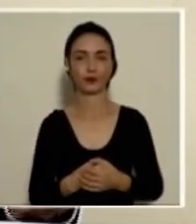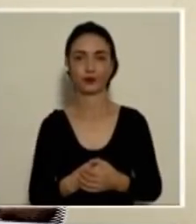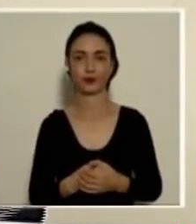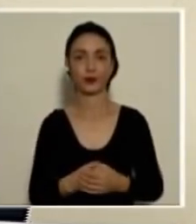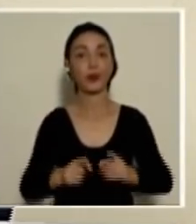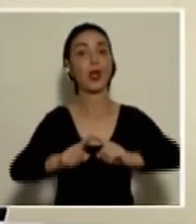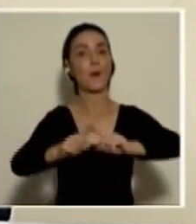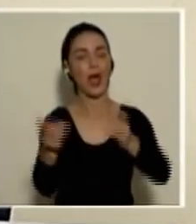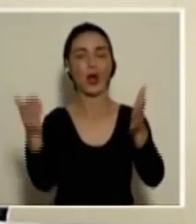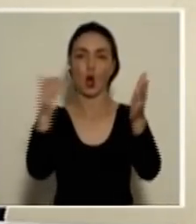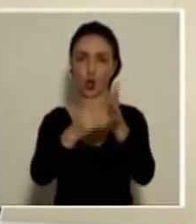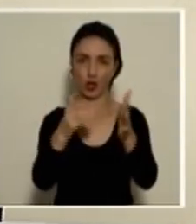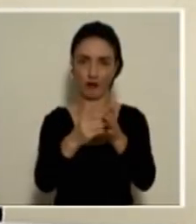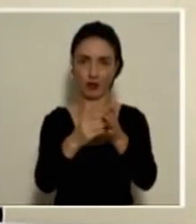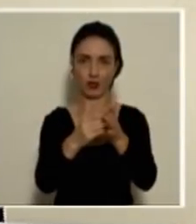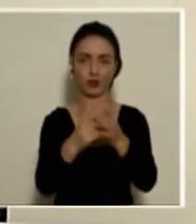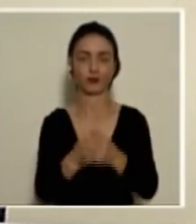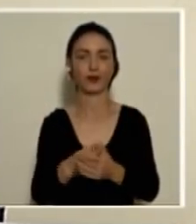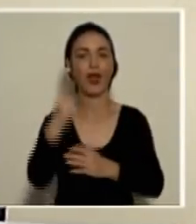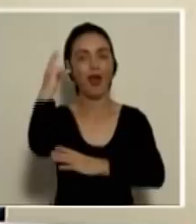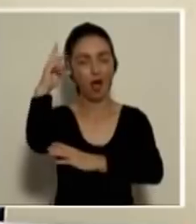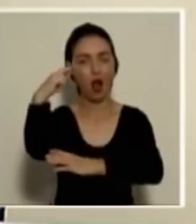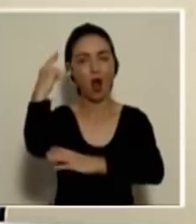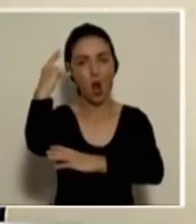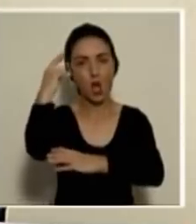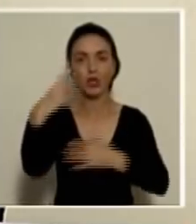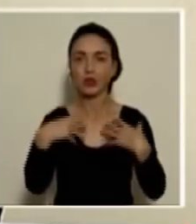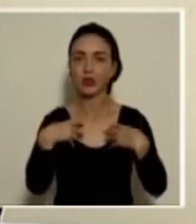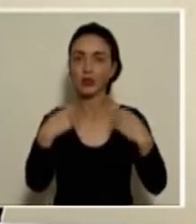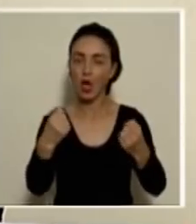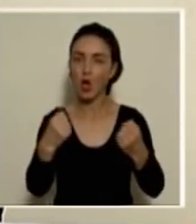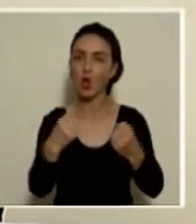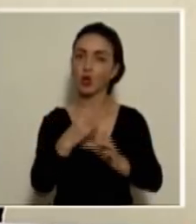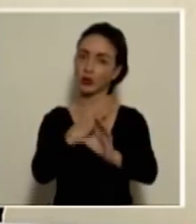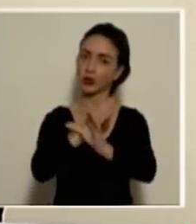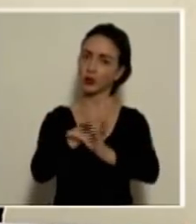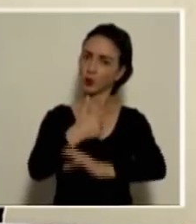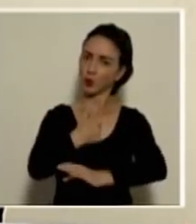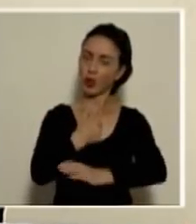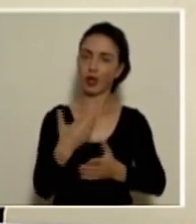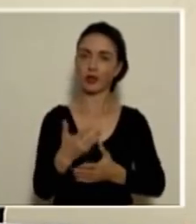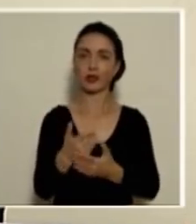Pero voy a lo mismo, sentido común de salud, de supervivencia,